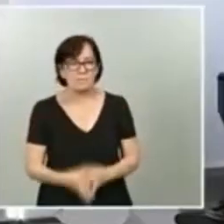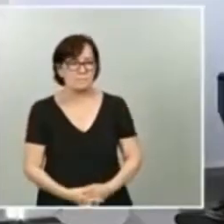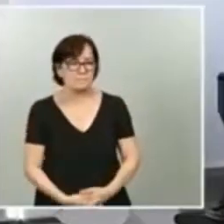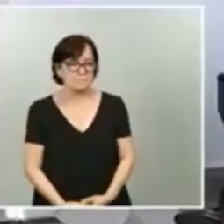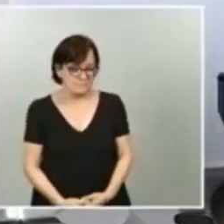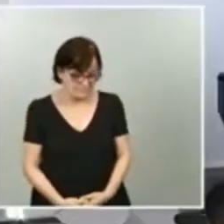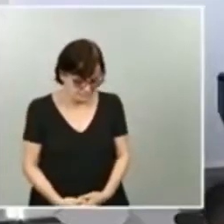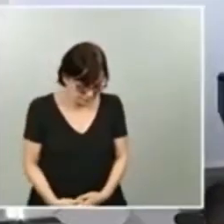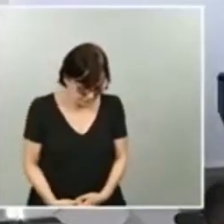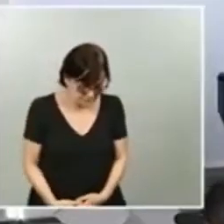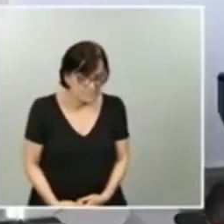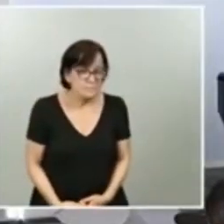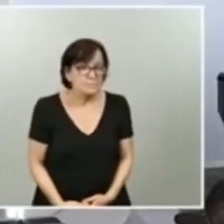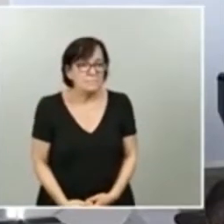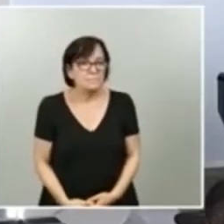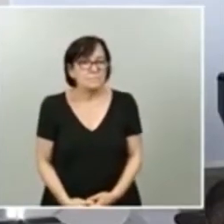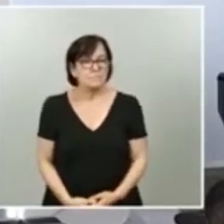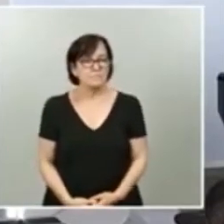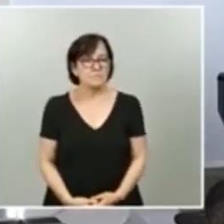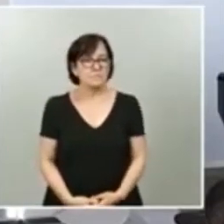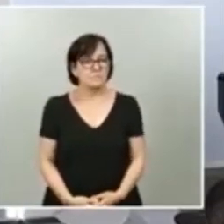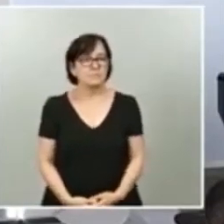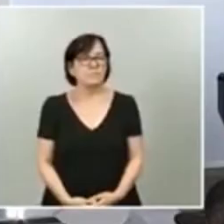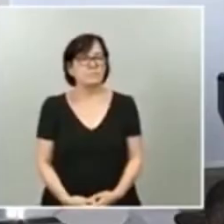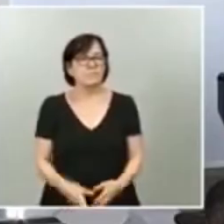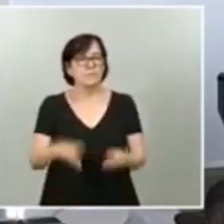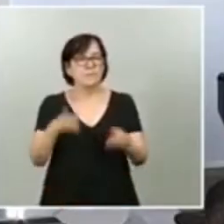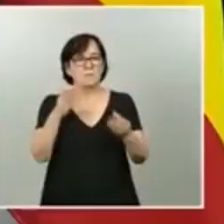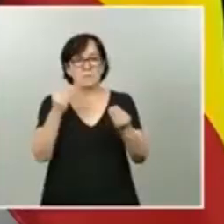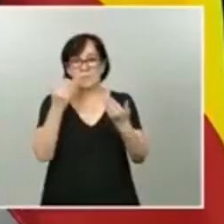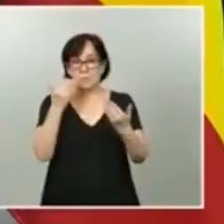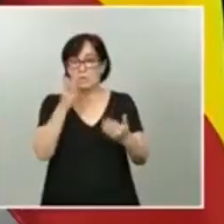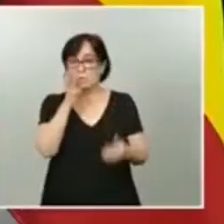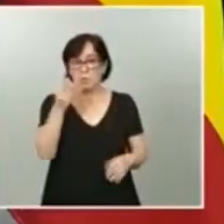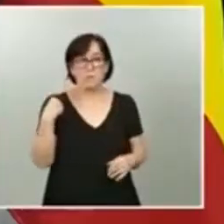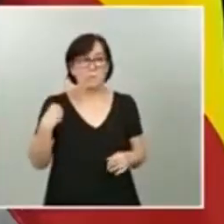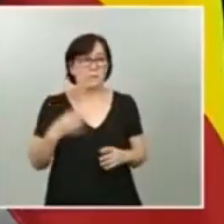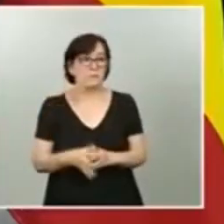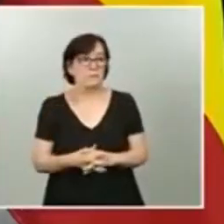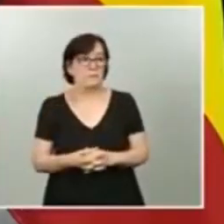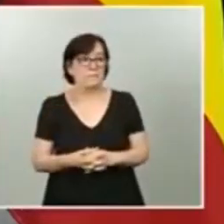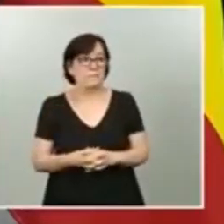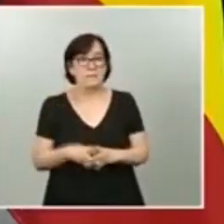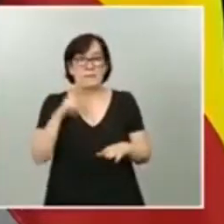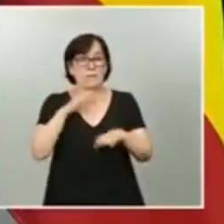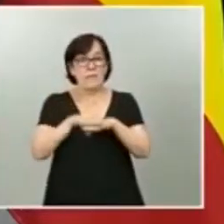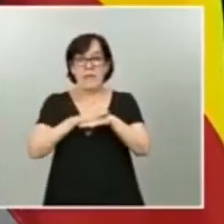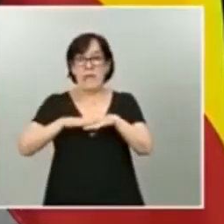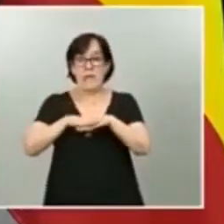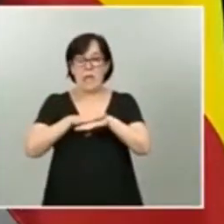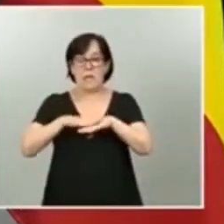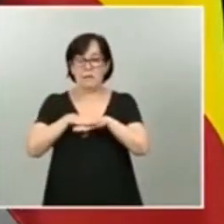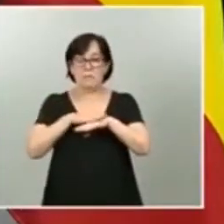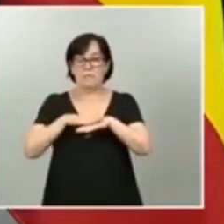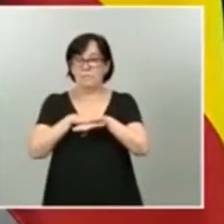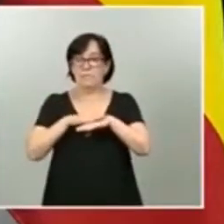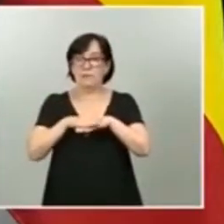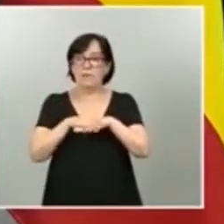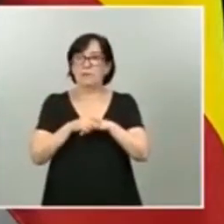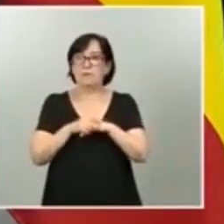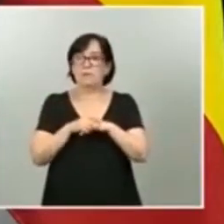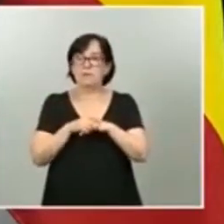Muchas gracias por su pregunta. La base, y eso lo hemos dicho todos los miembros del Gobierno,